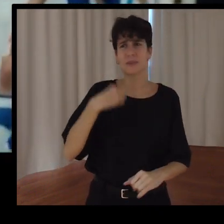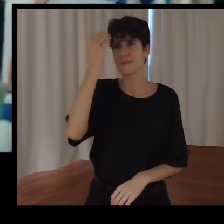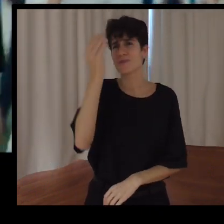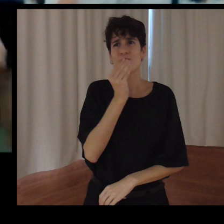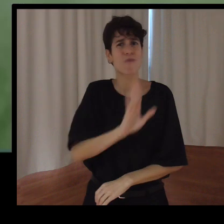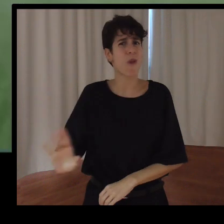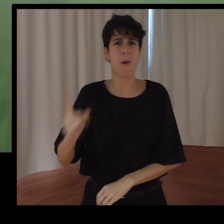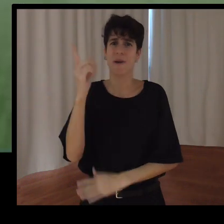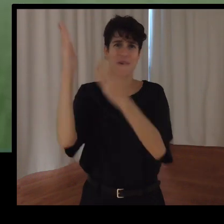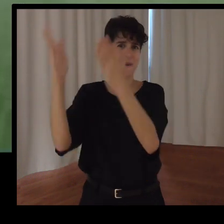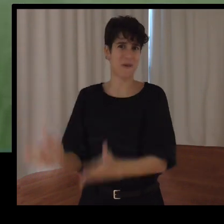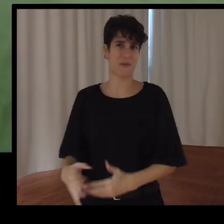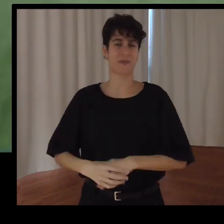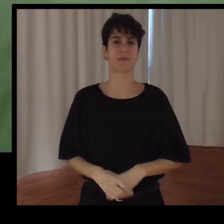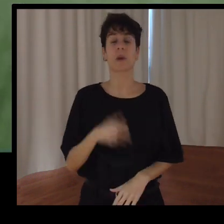La palabra discapacidad...